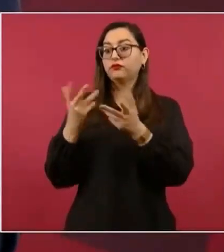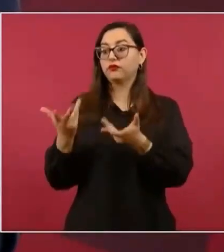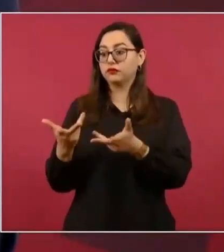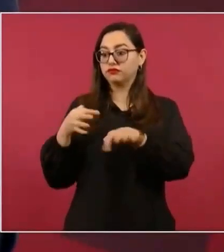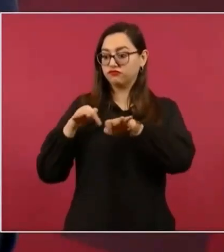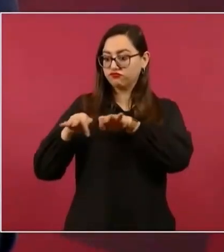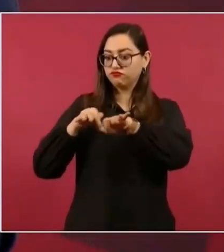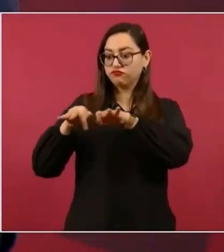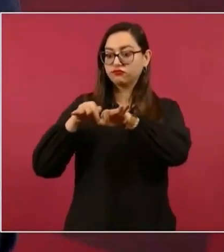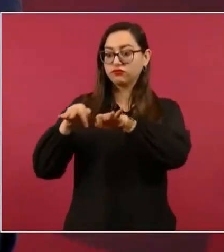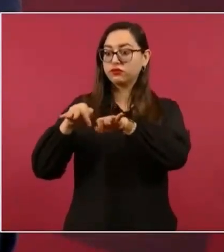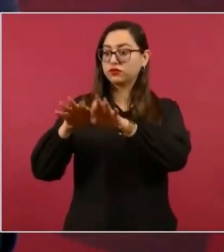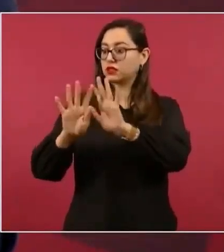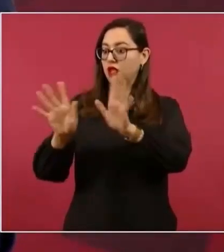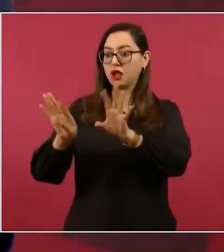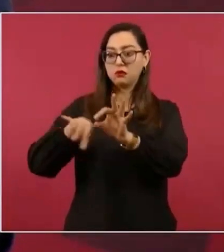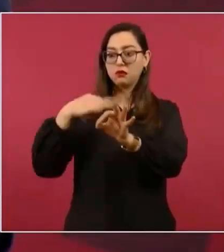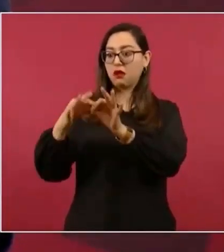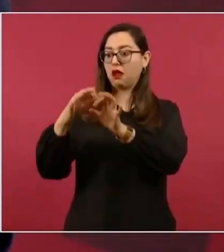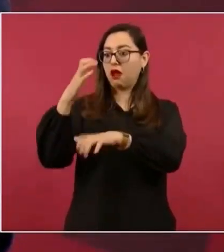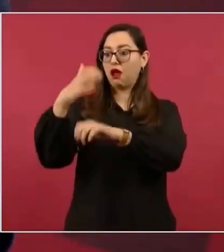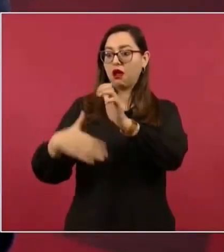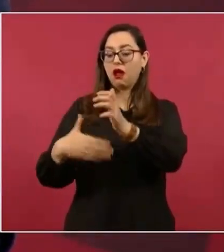a una empresa